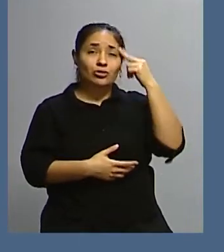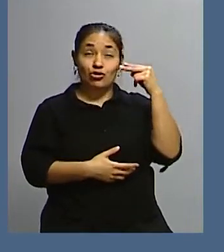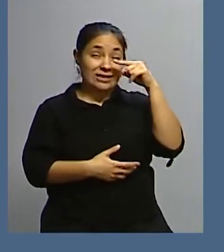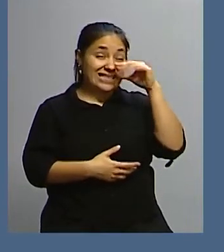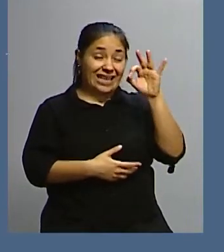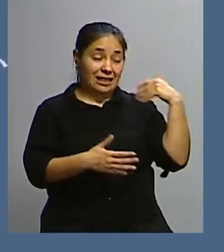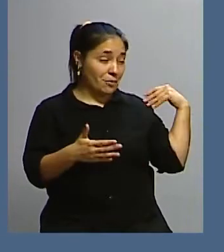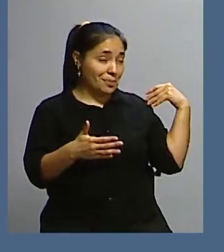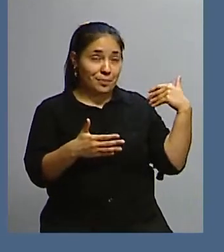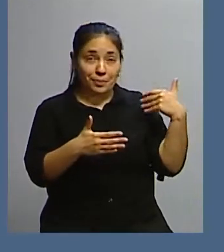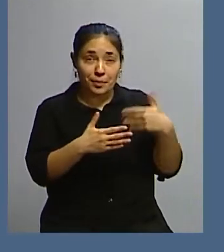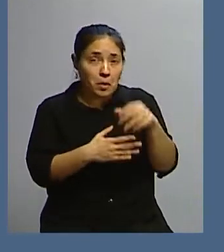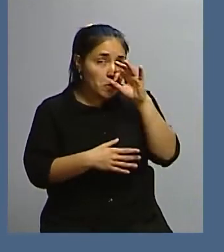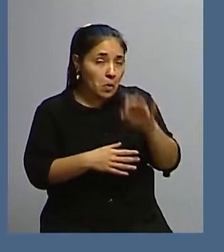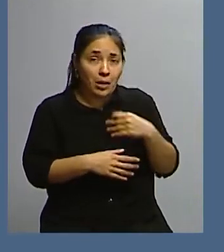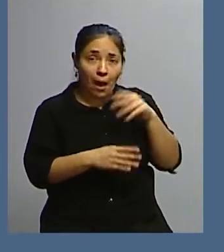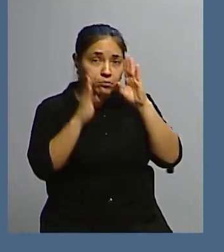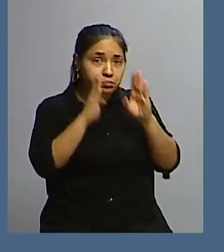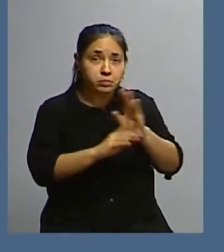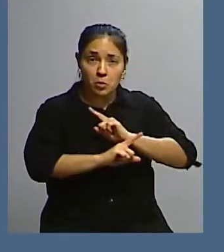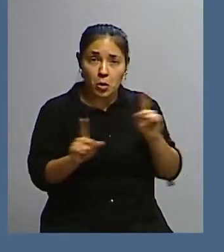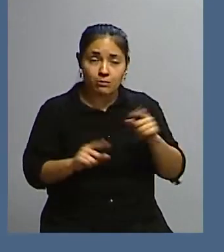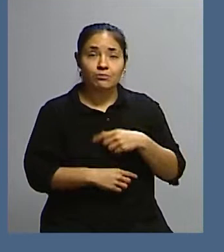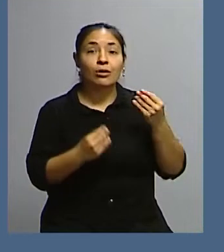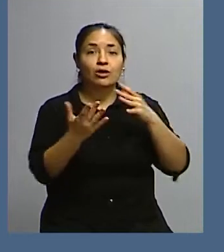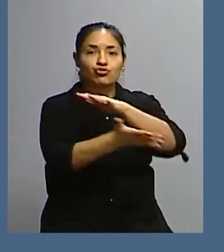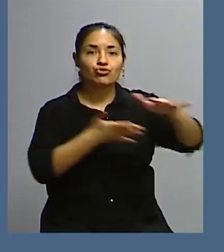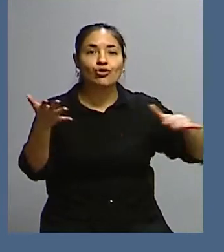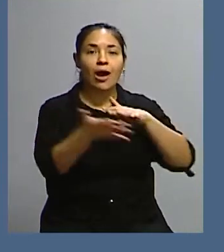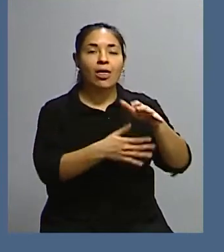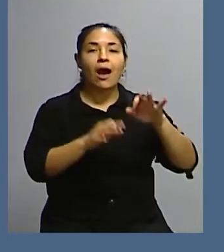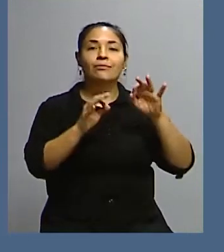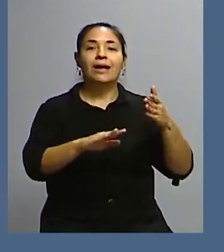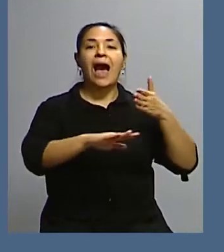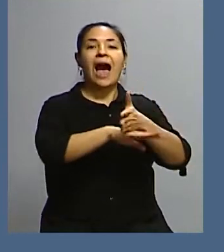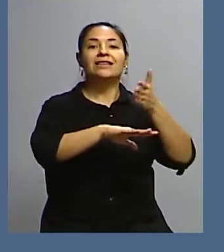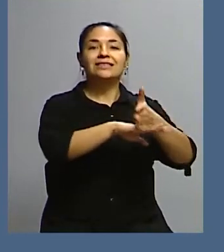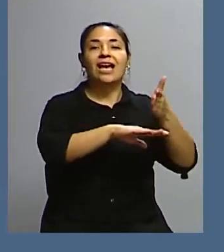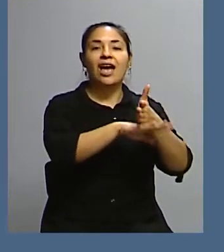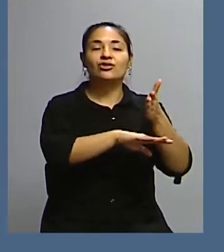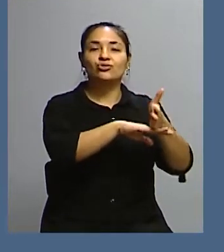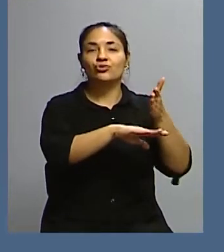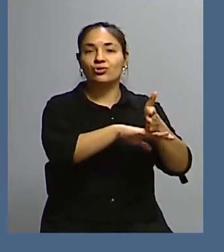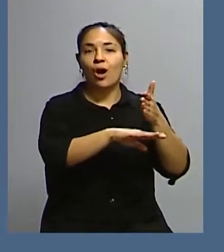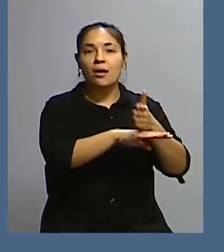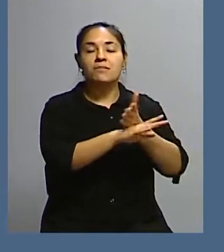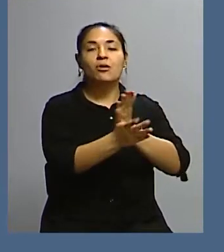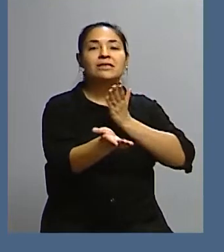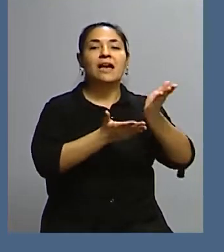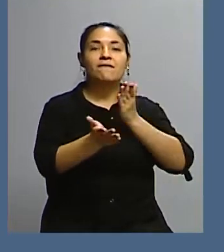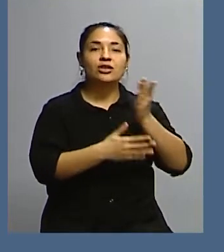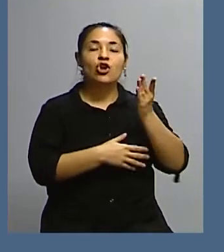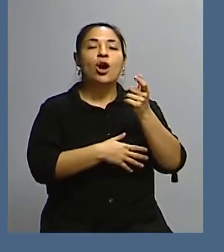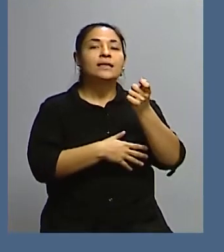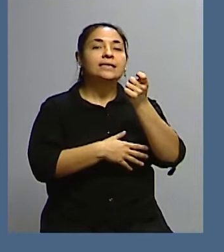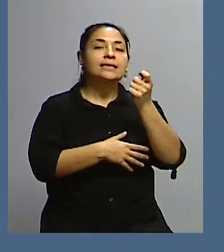Esto porque la ciudadanía, por ejemplo, no tiene acceso a una atención psiquiátrica ni psicológica.